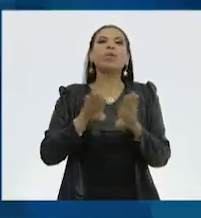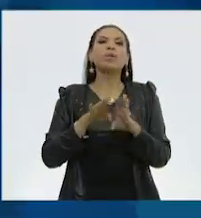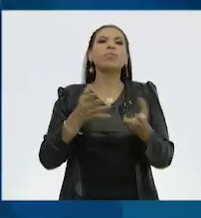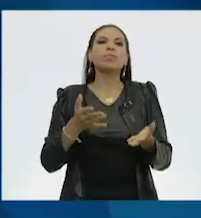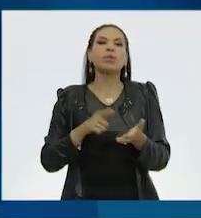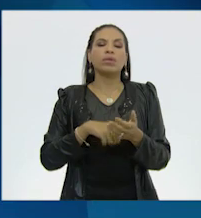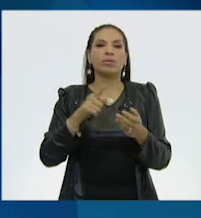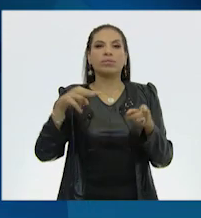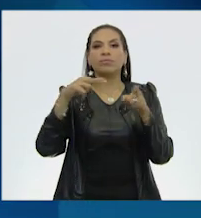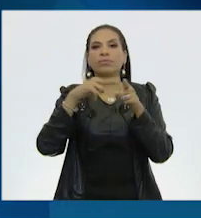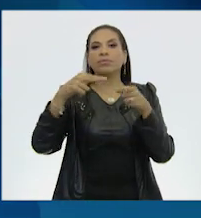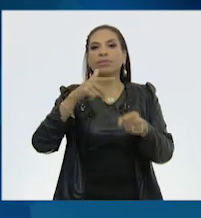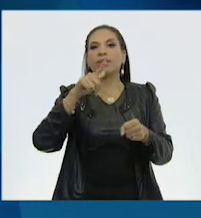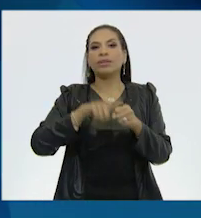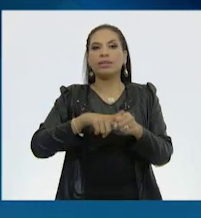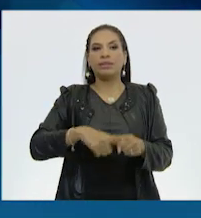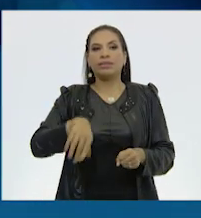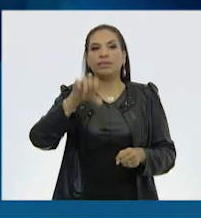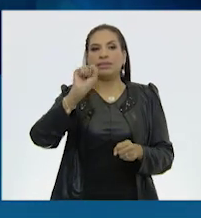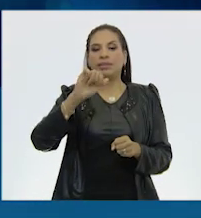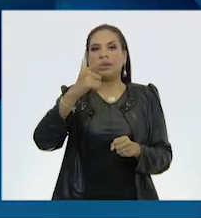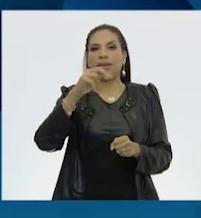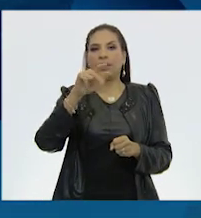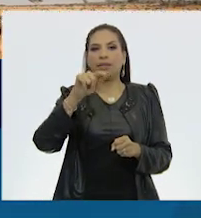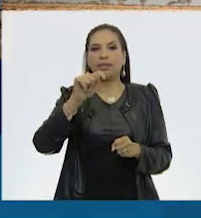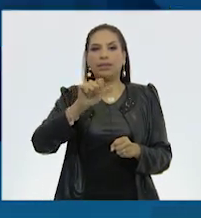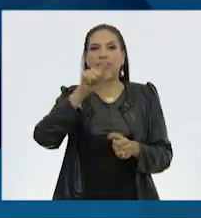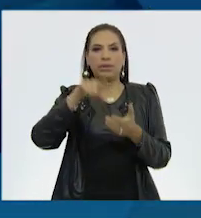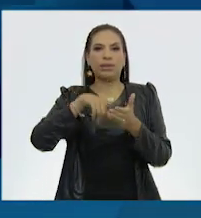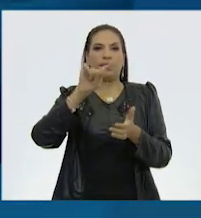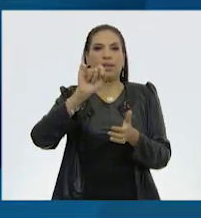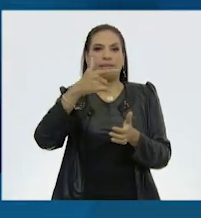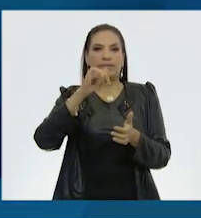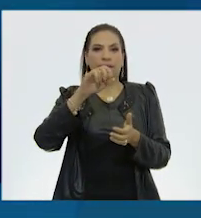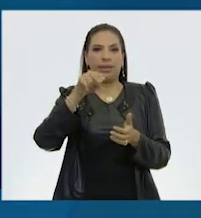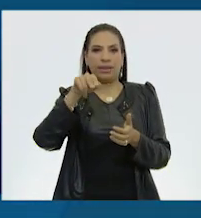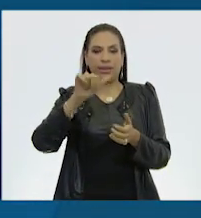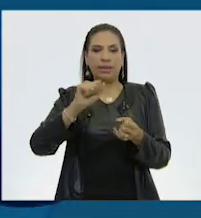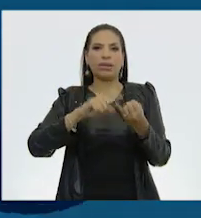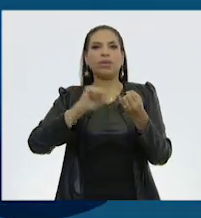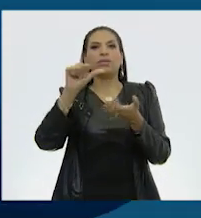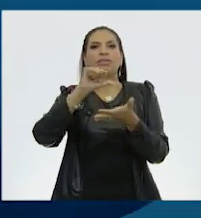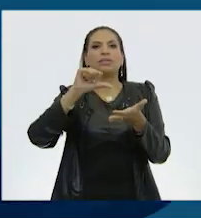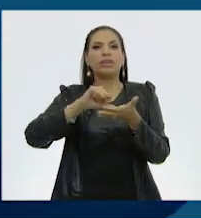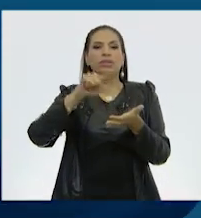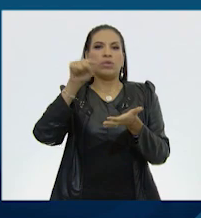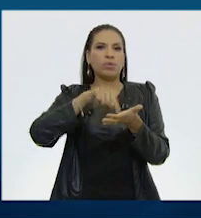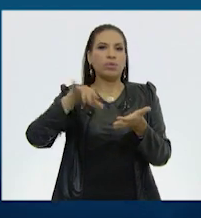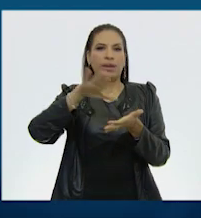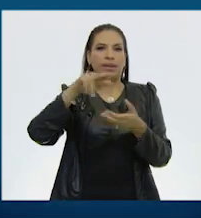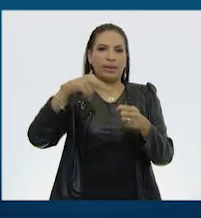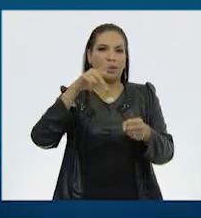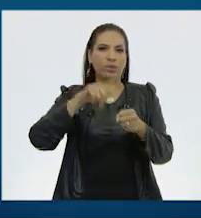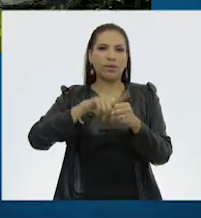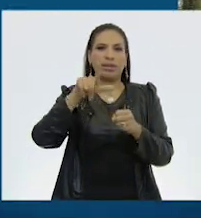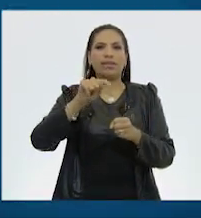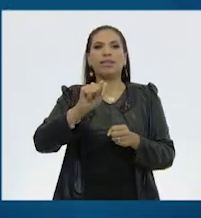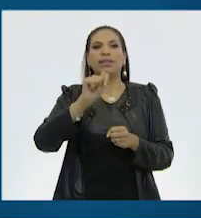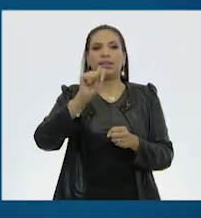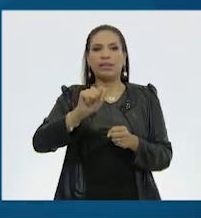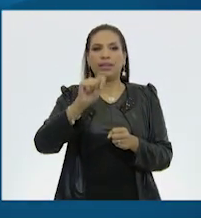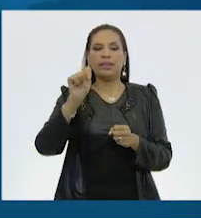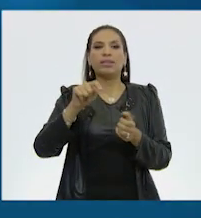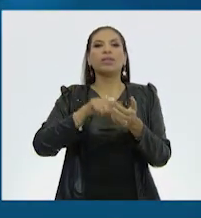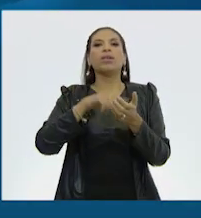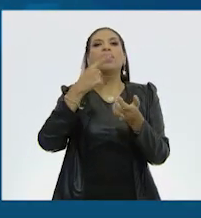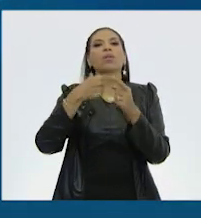el Parque Nacional Serengeti, en Tanzania, o el Centro de la Naturaleza Azagraic, en Trinidad, el Parque